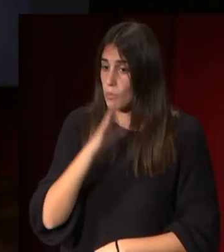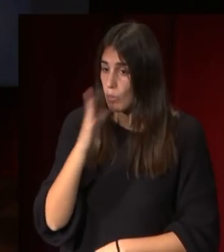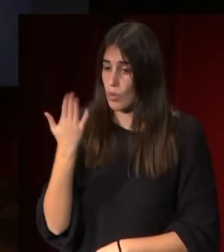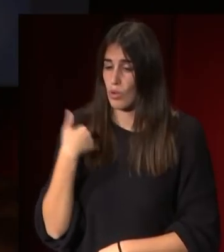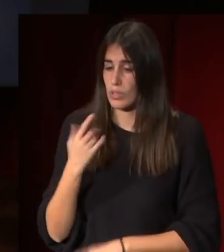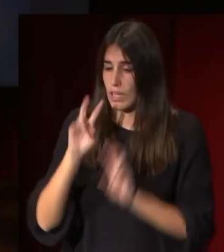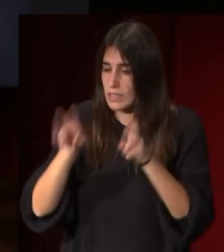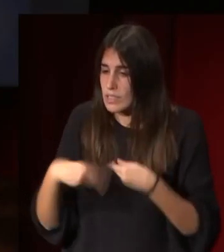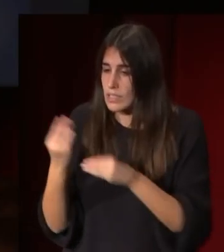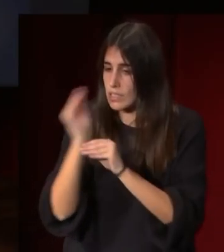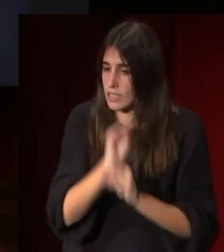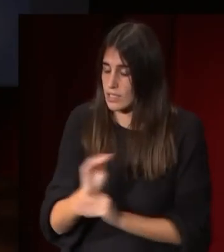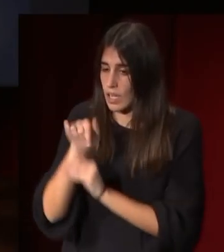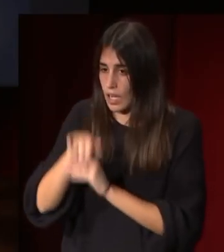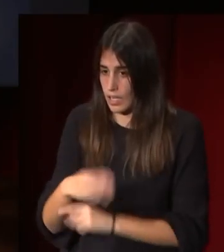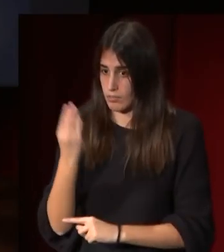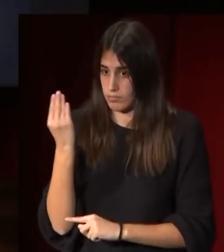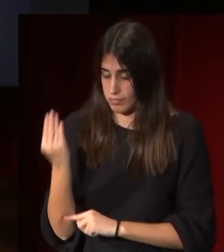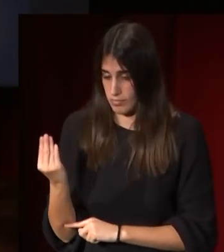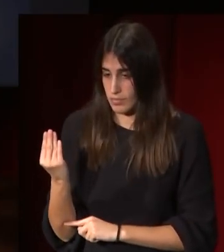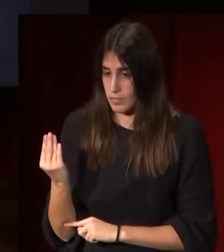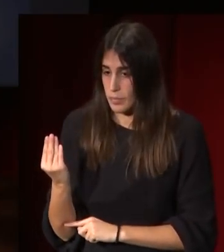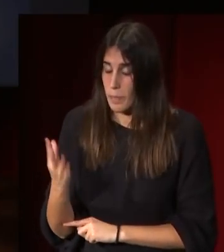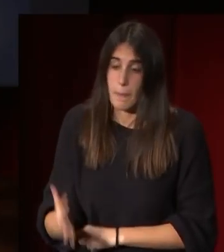restaurada está aquí expuesta y además